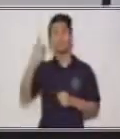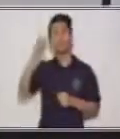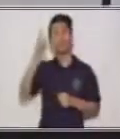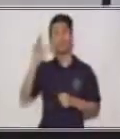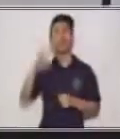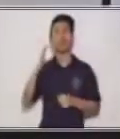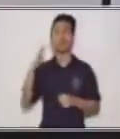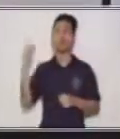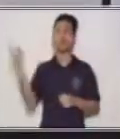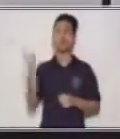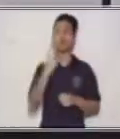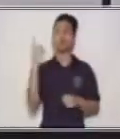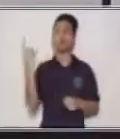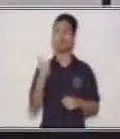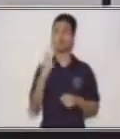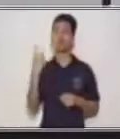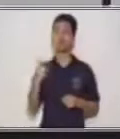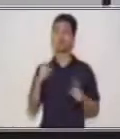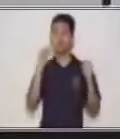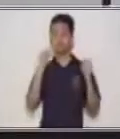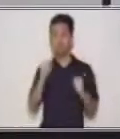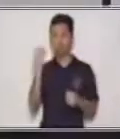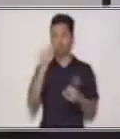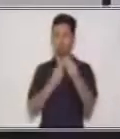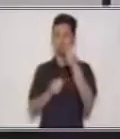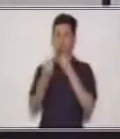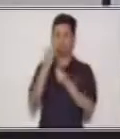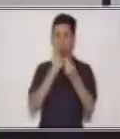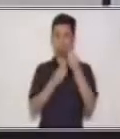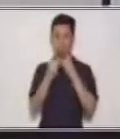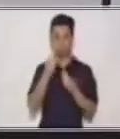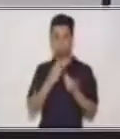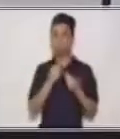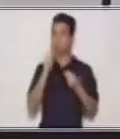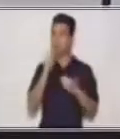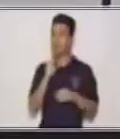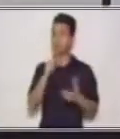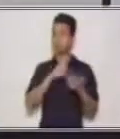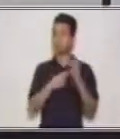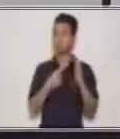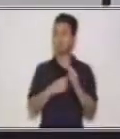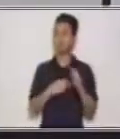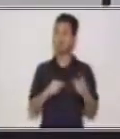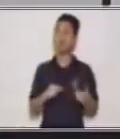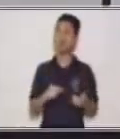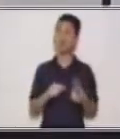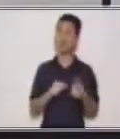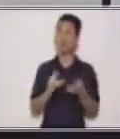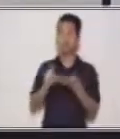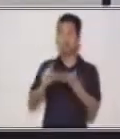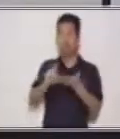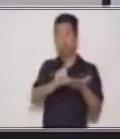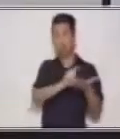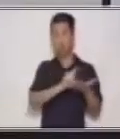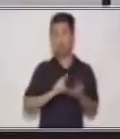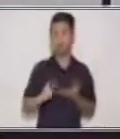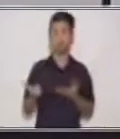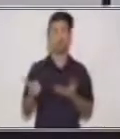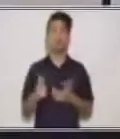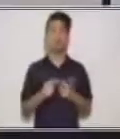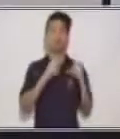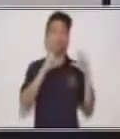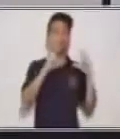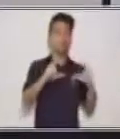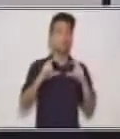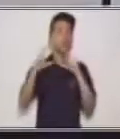familia pueda alimentarse. Esa es parte de la protección, sí, y de la cooperación. Ahora, ¿qué está haciendo la